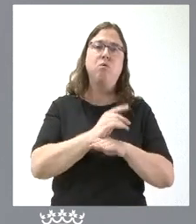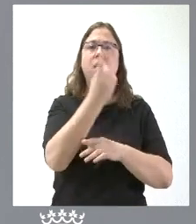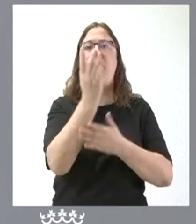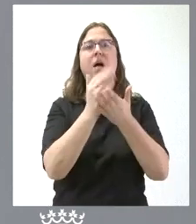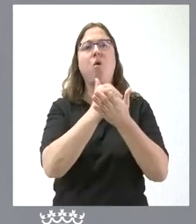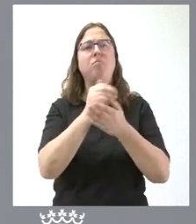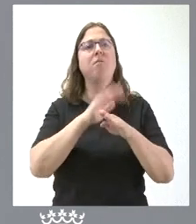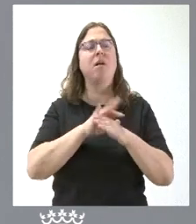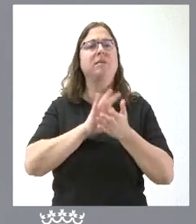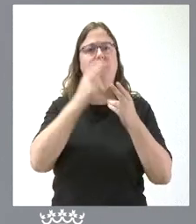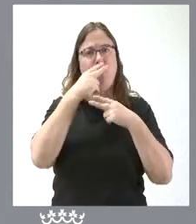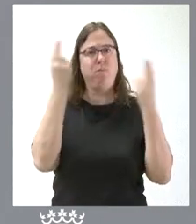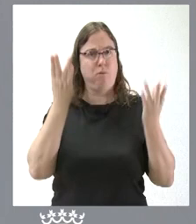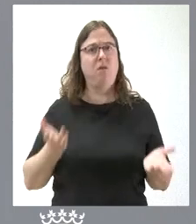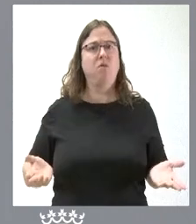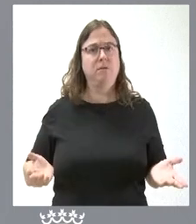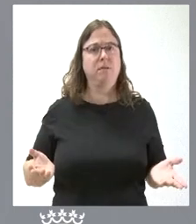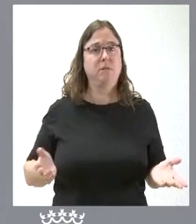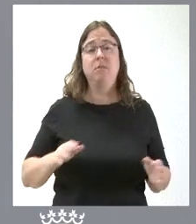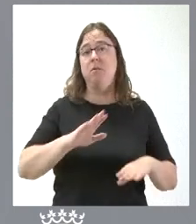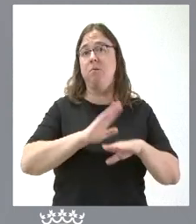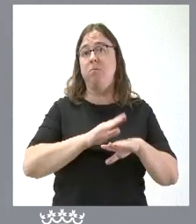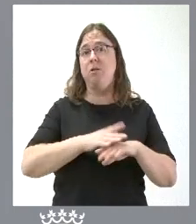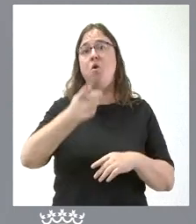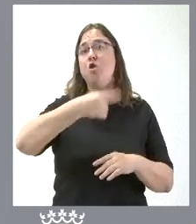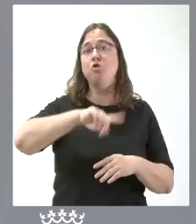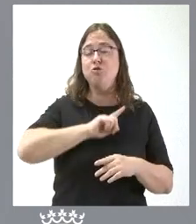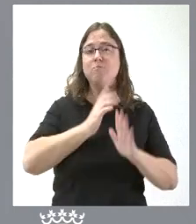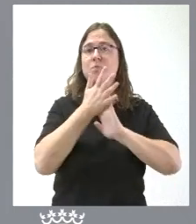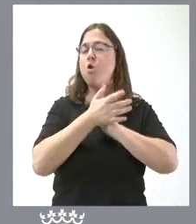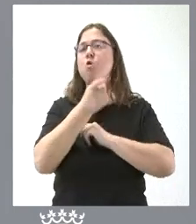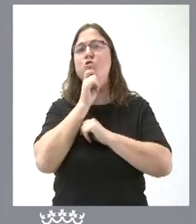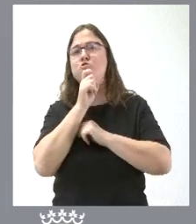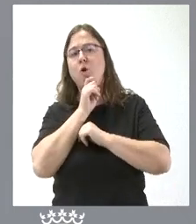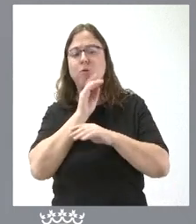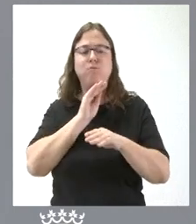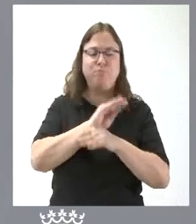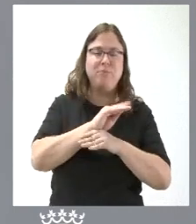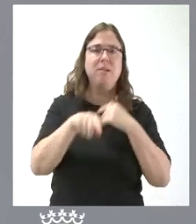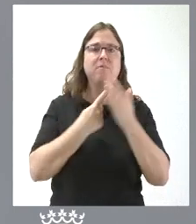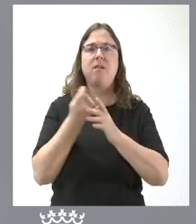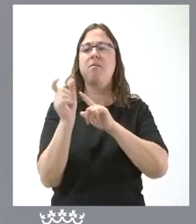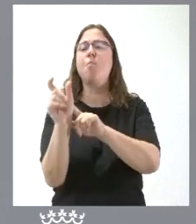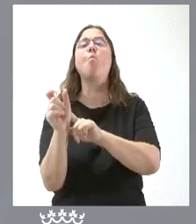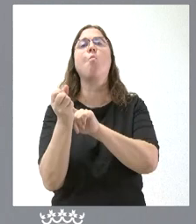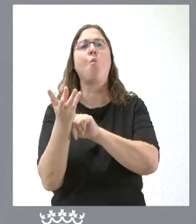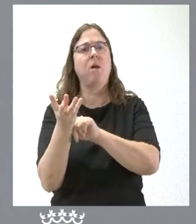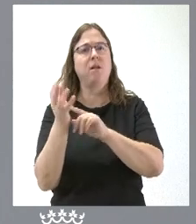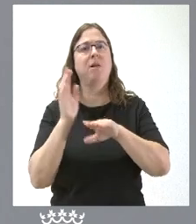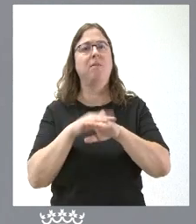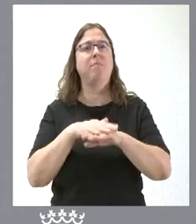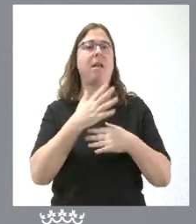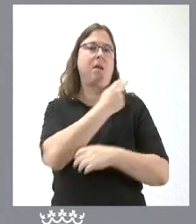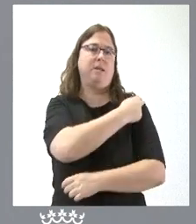autónomas a los servicios públicos esenciales que prestamos y en este caso hablamos de cómo se financia y con qué importe se financia la